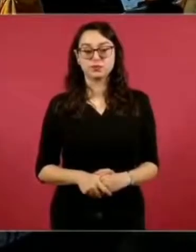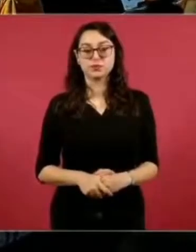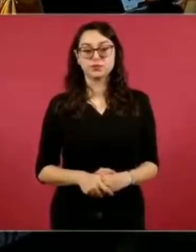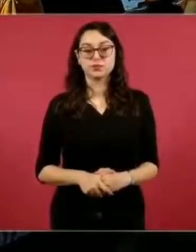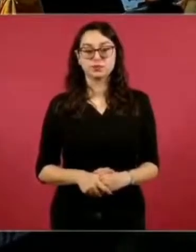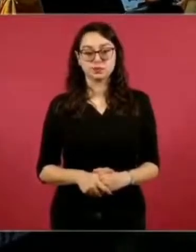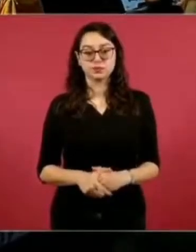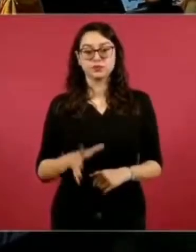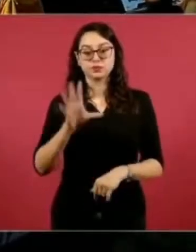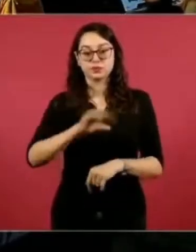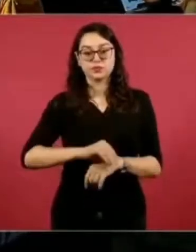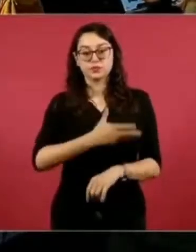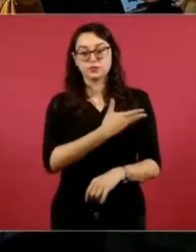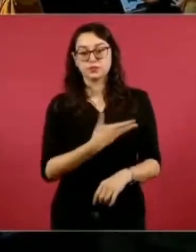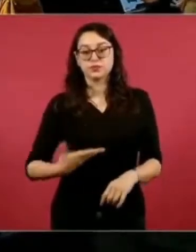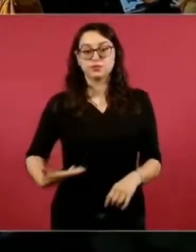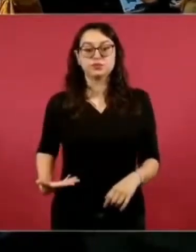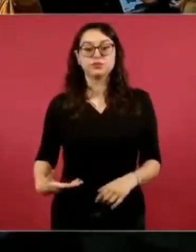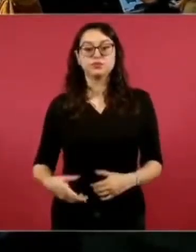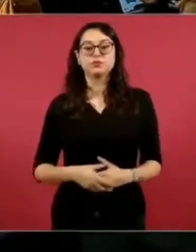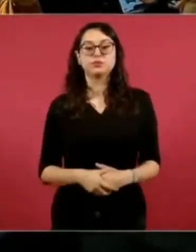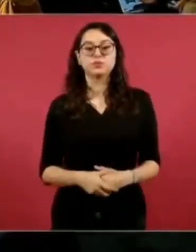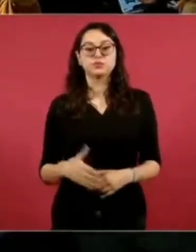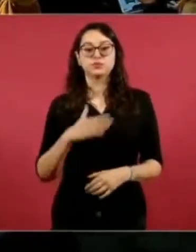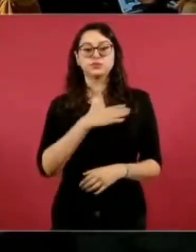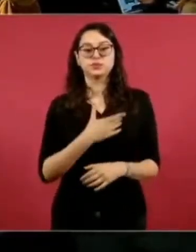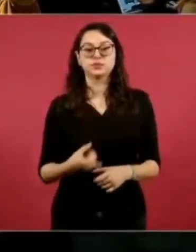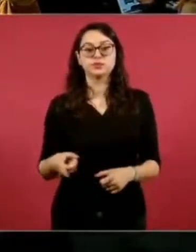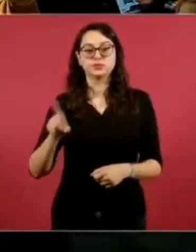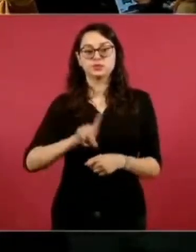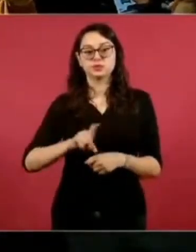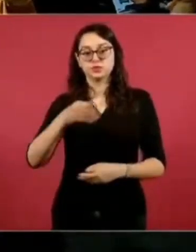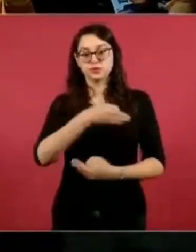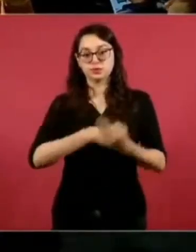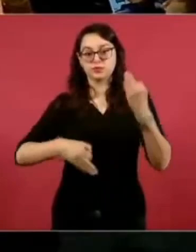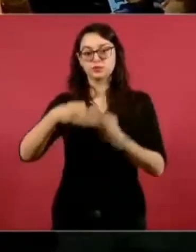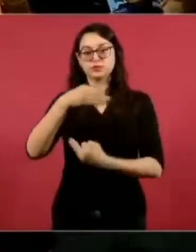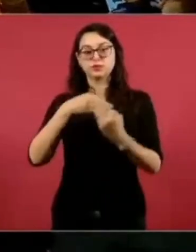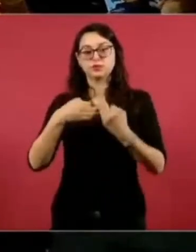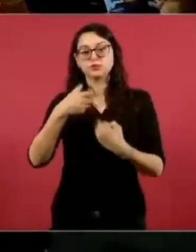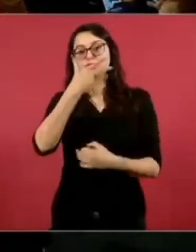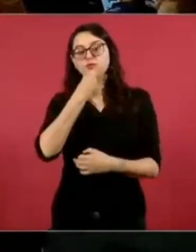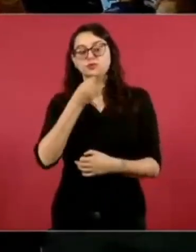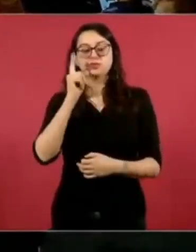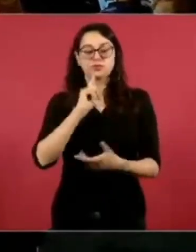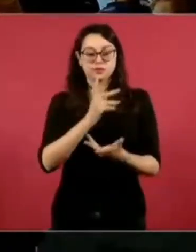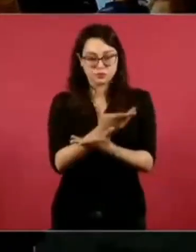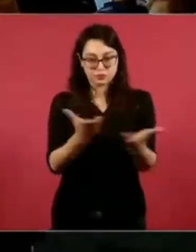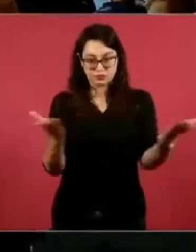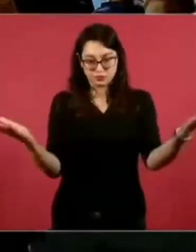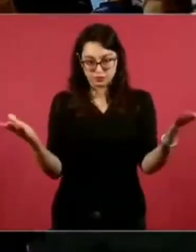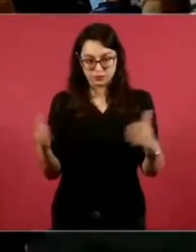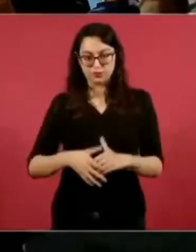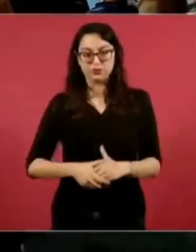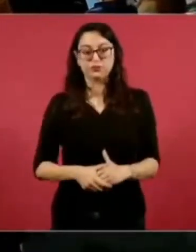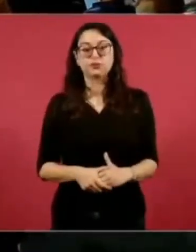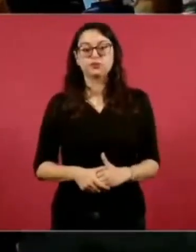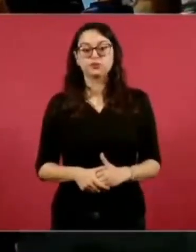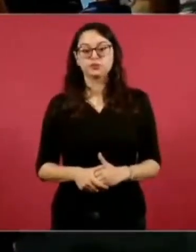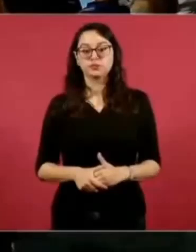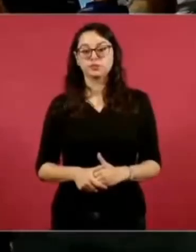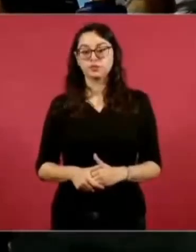Sin su permiso, señor presidente. Muy buenos días a todas y todos ustedes. Estamos